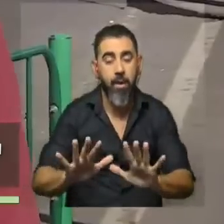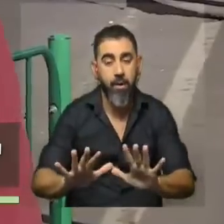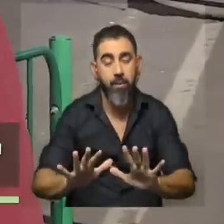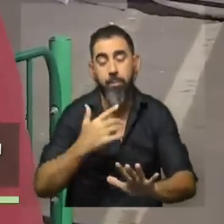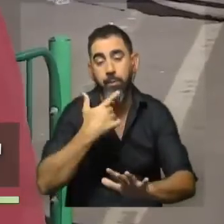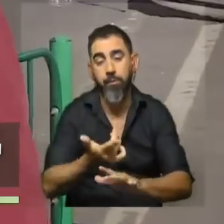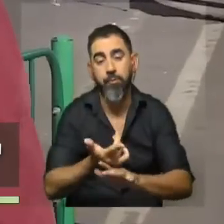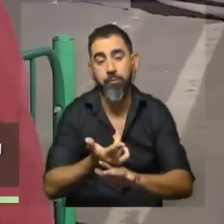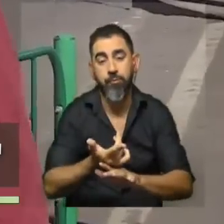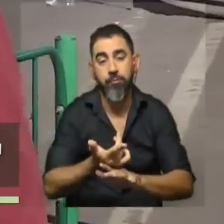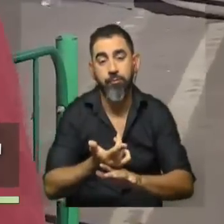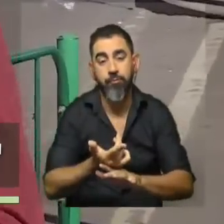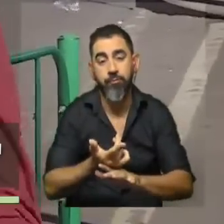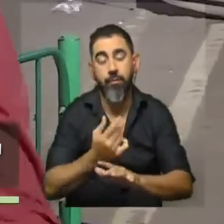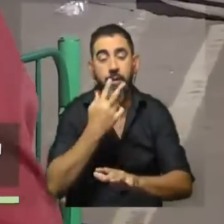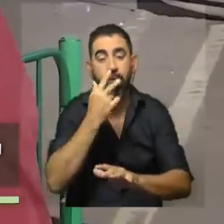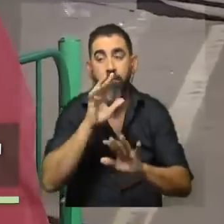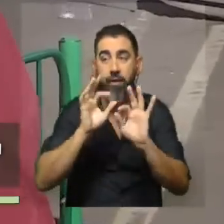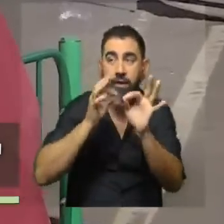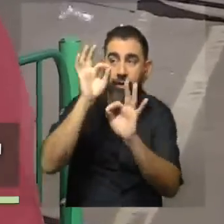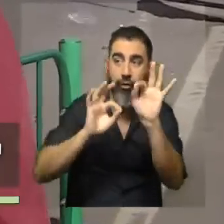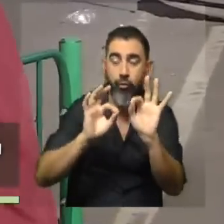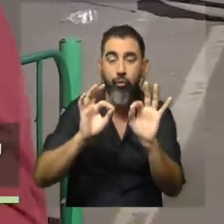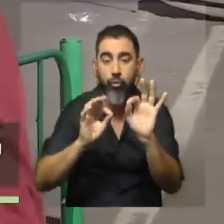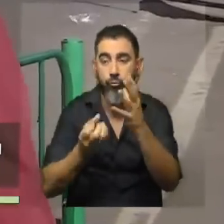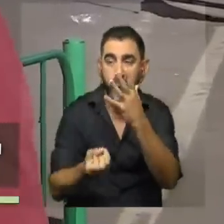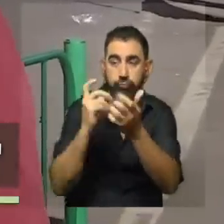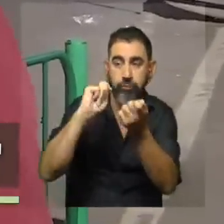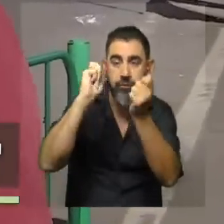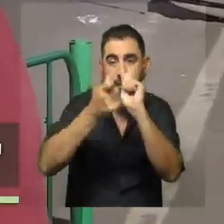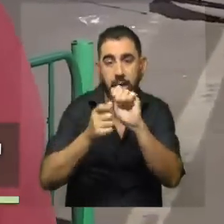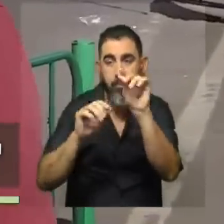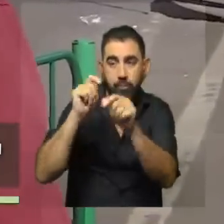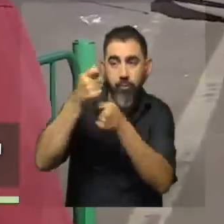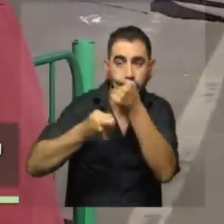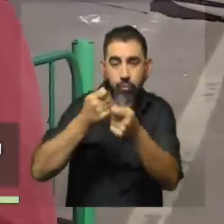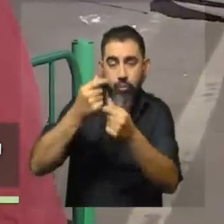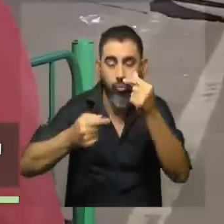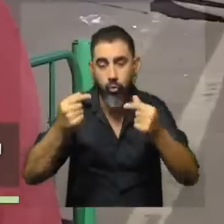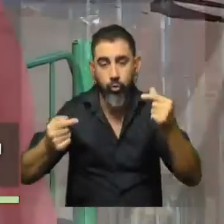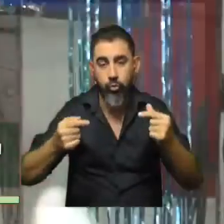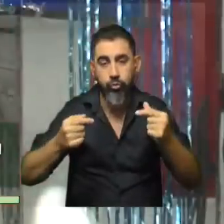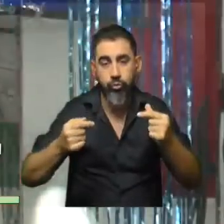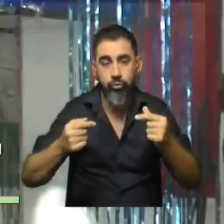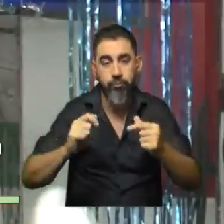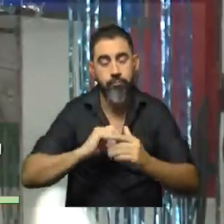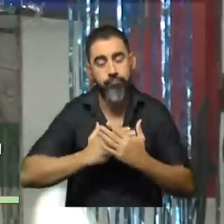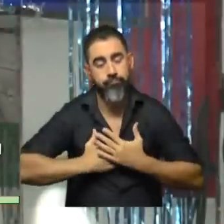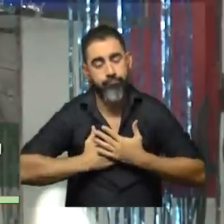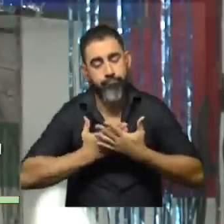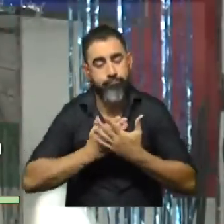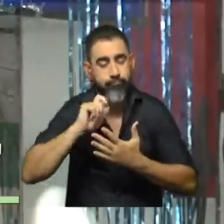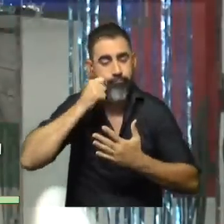vitrinas renovadas y decoradas con mucho cariño, ¿no?